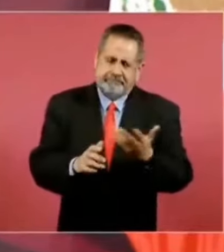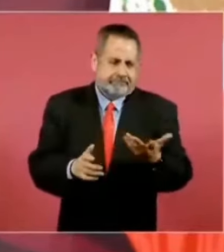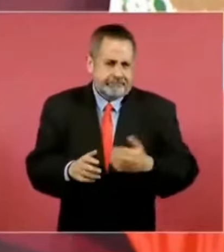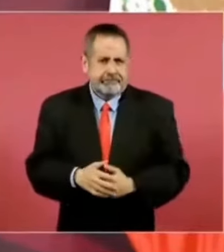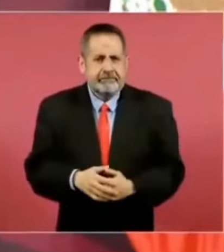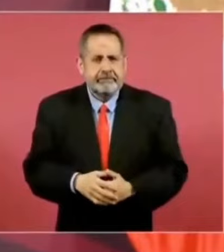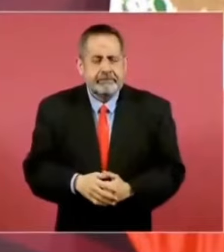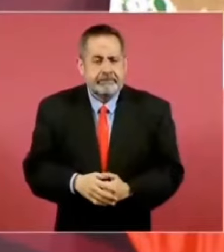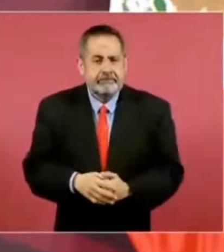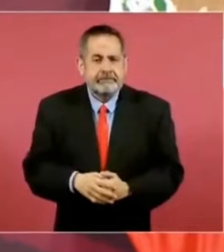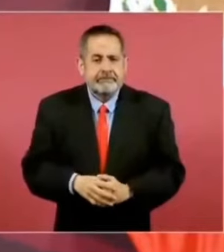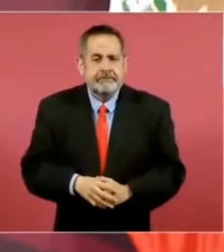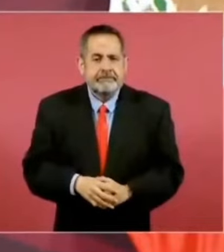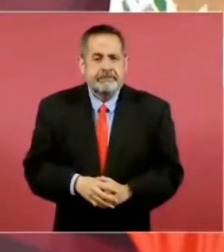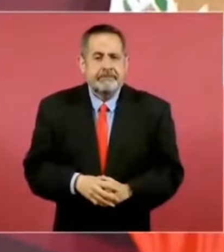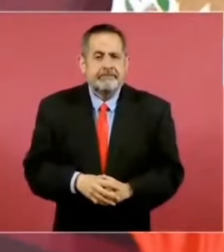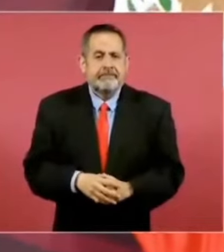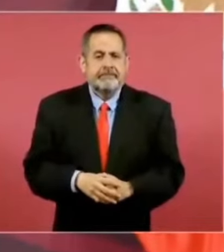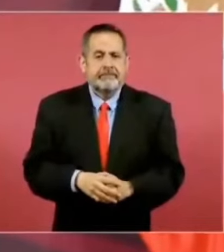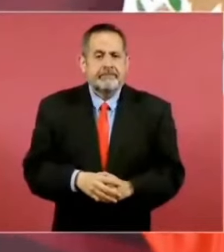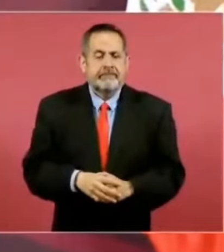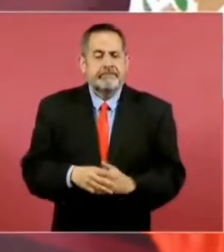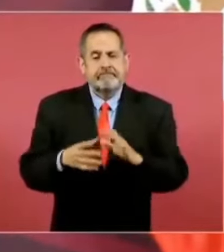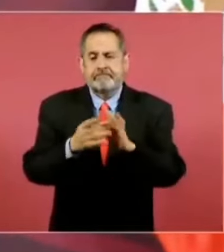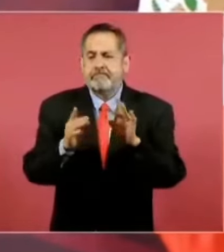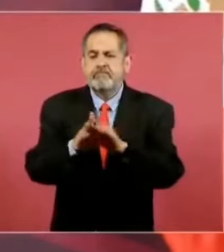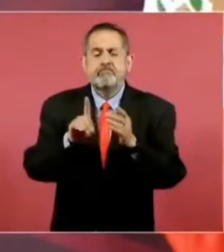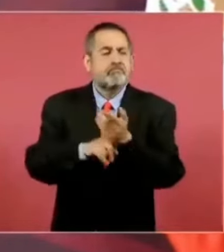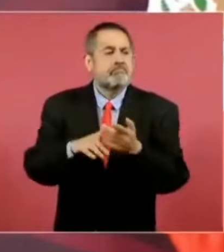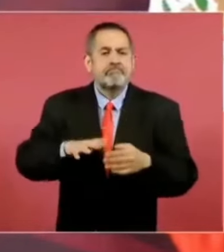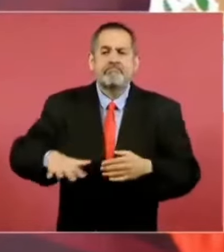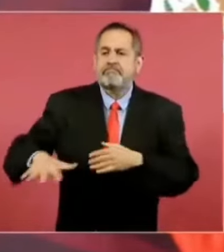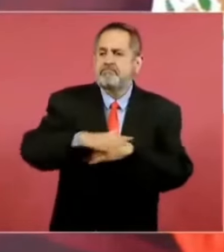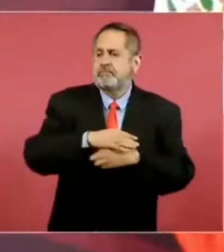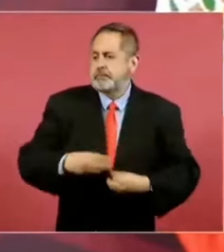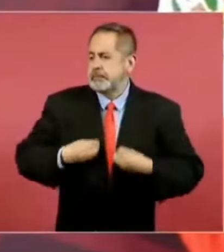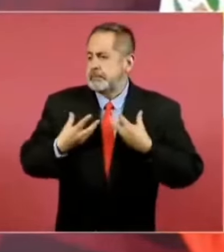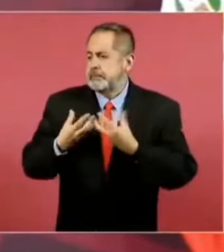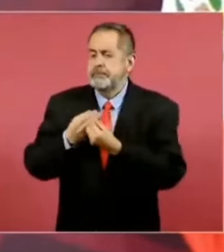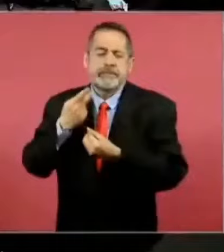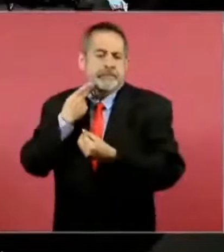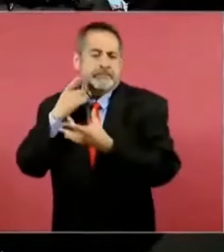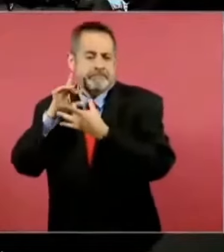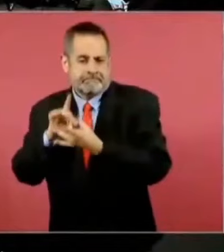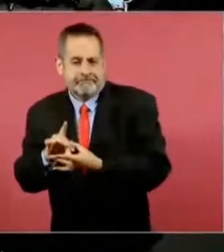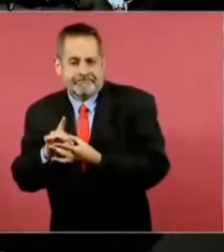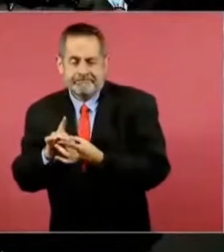¿no?, pública, política, se enfrentan